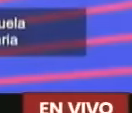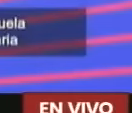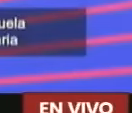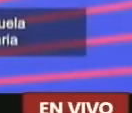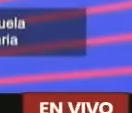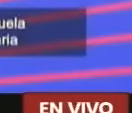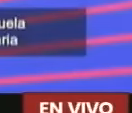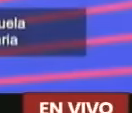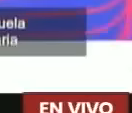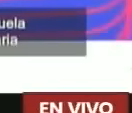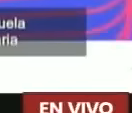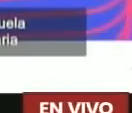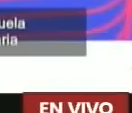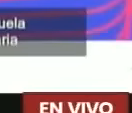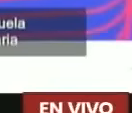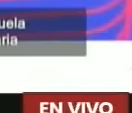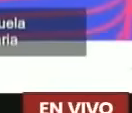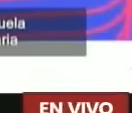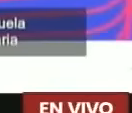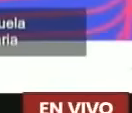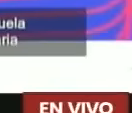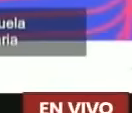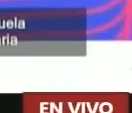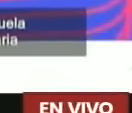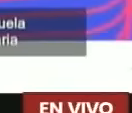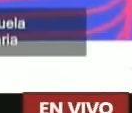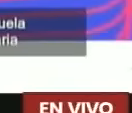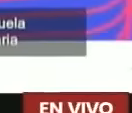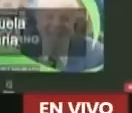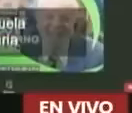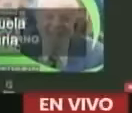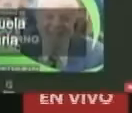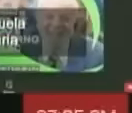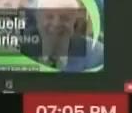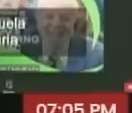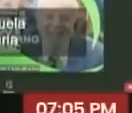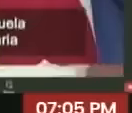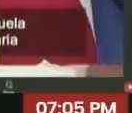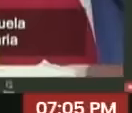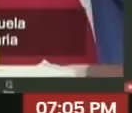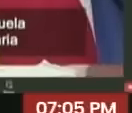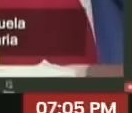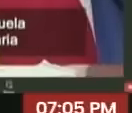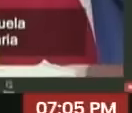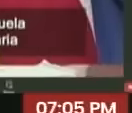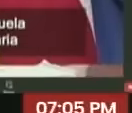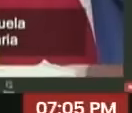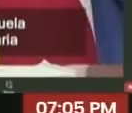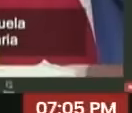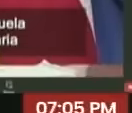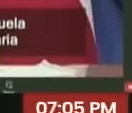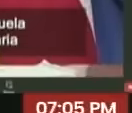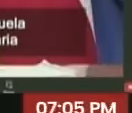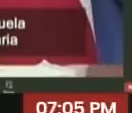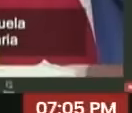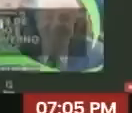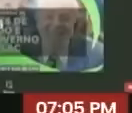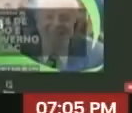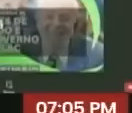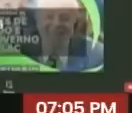constitucional de la república bolivariana de Venezuela Nicolás Maduro participó en la cumbre virtual